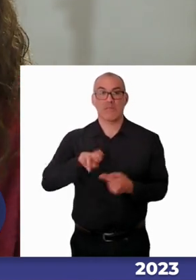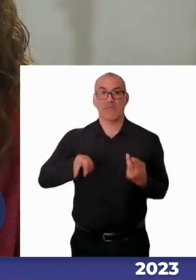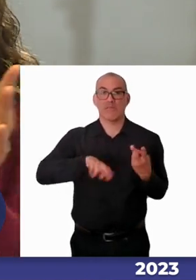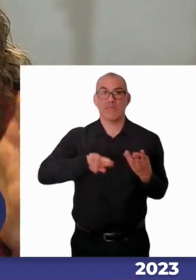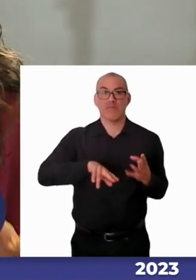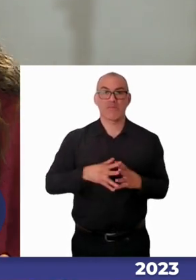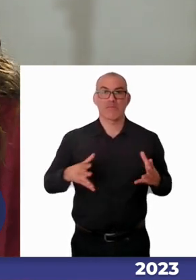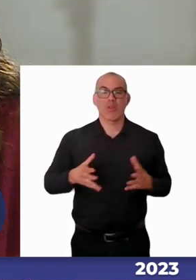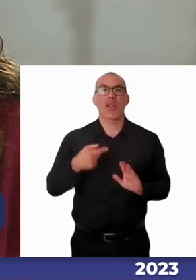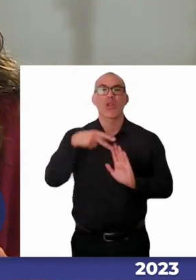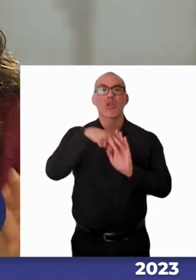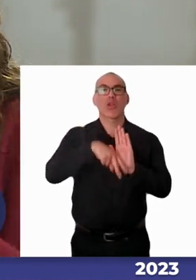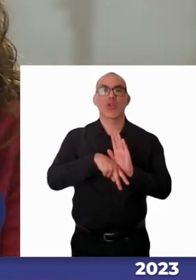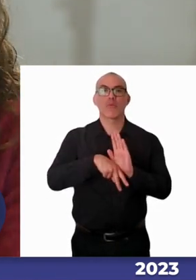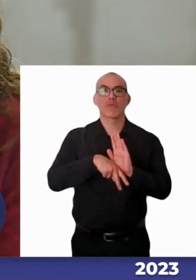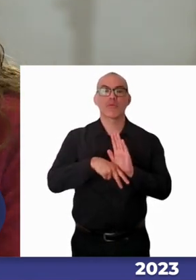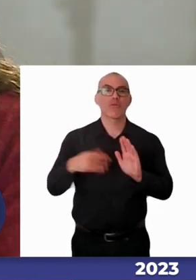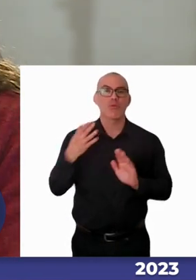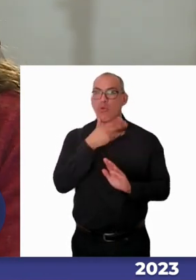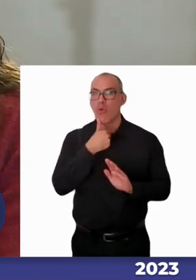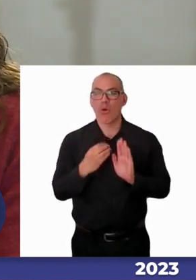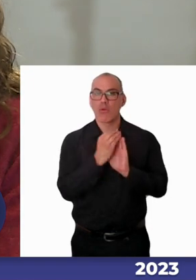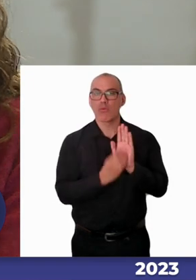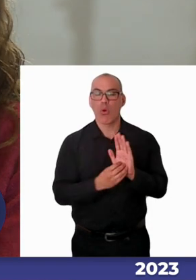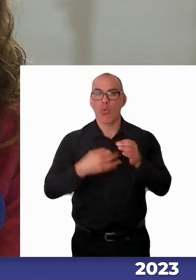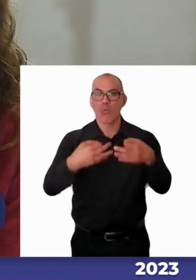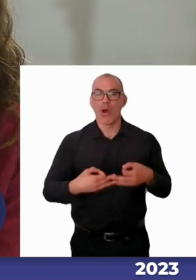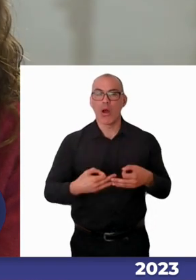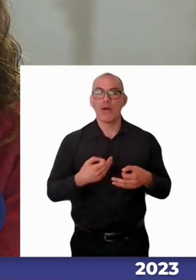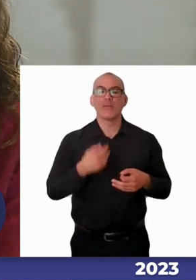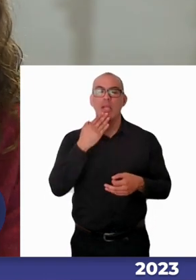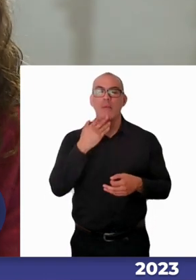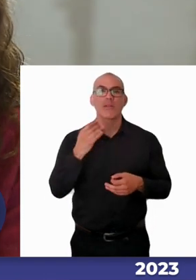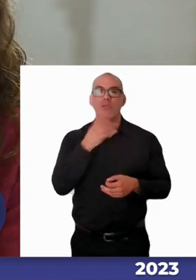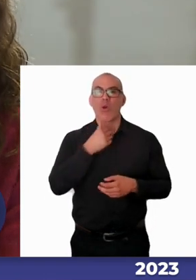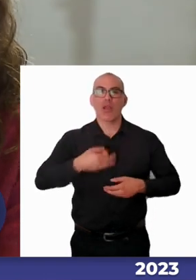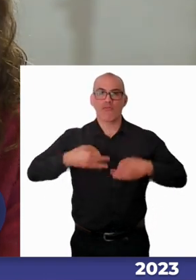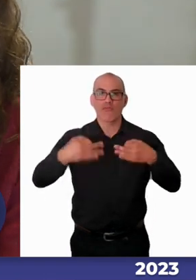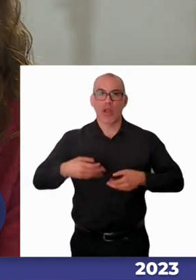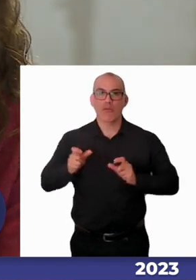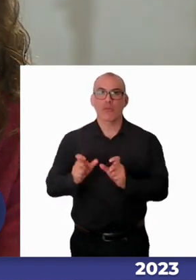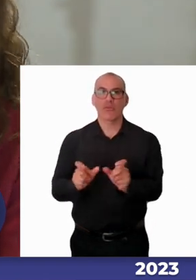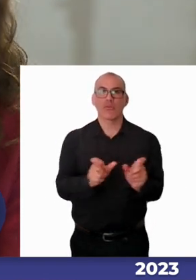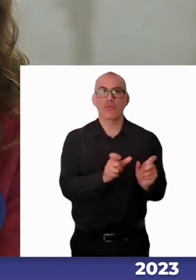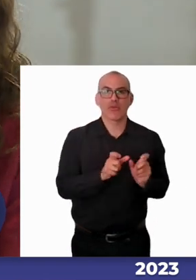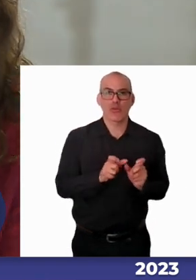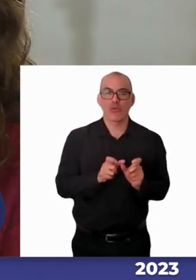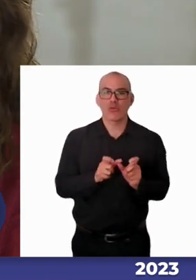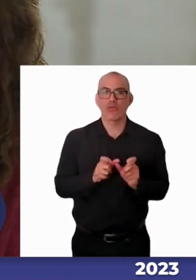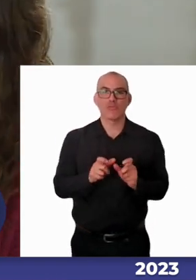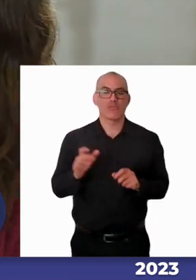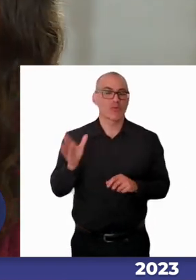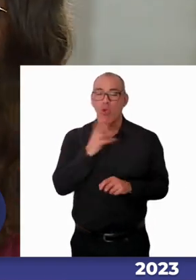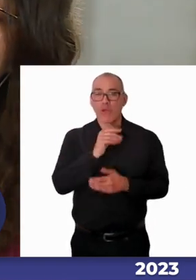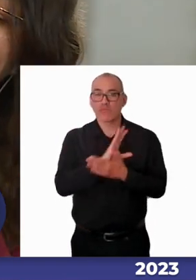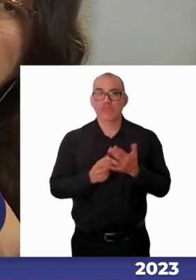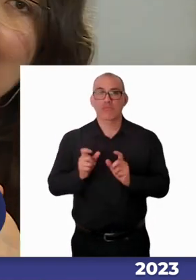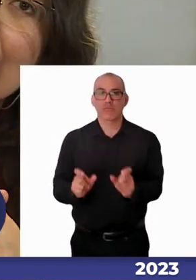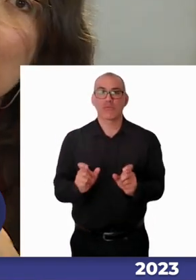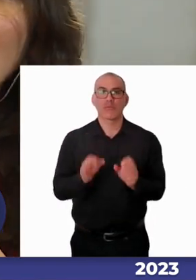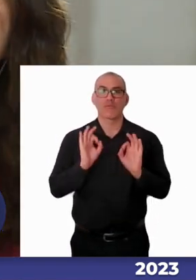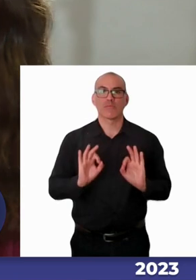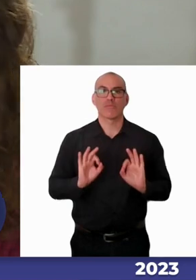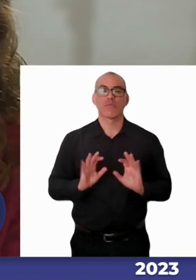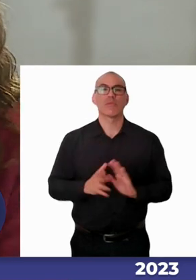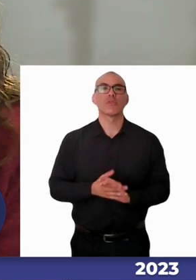no hay muchos datos y hay mal seguimiento lo que quiere decir también que la fiscalización no existe y dejamos en el